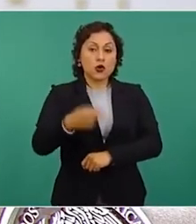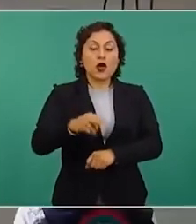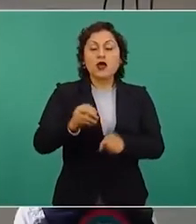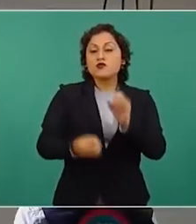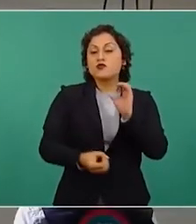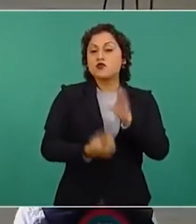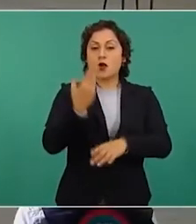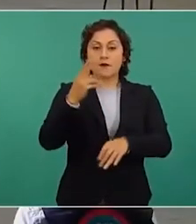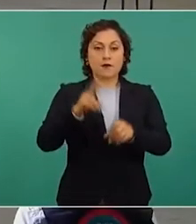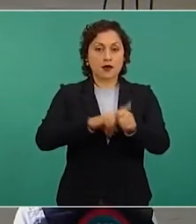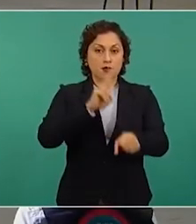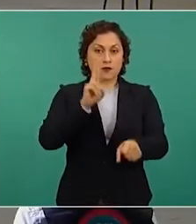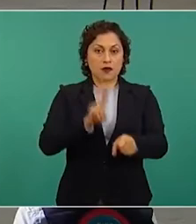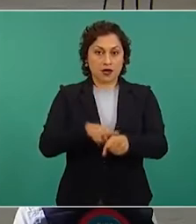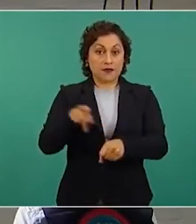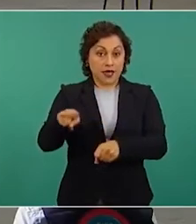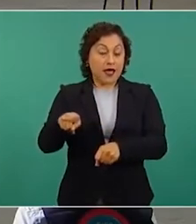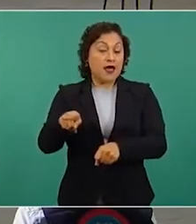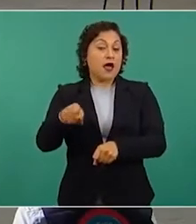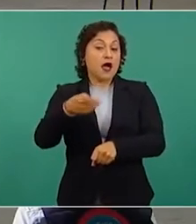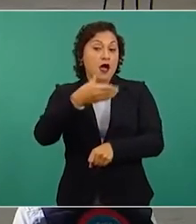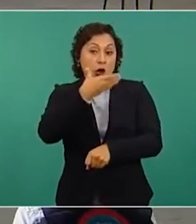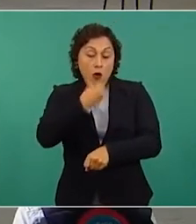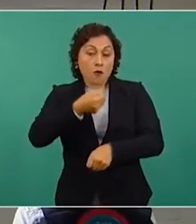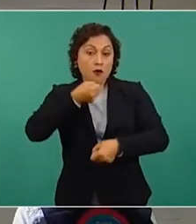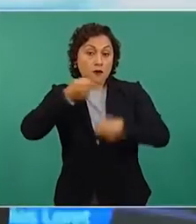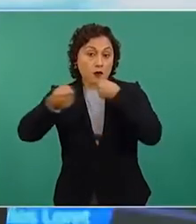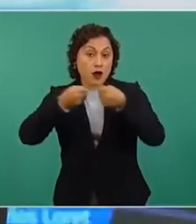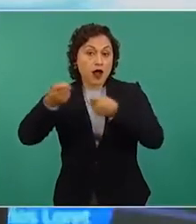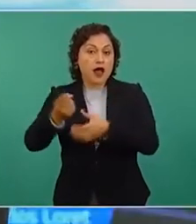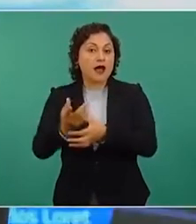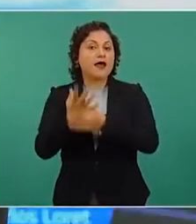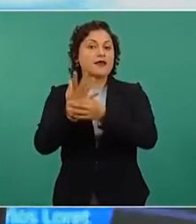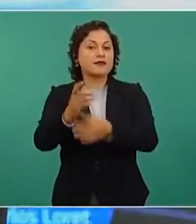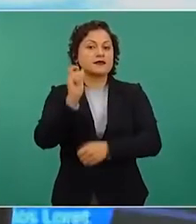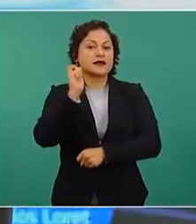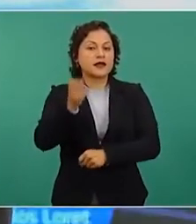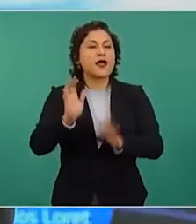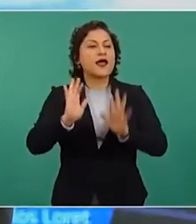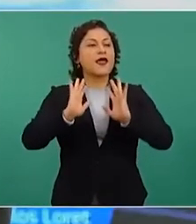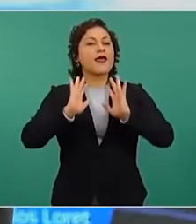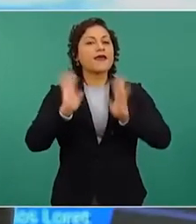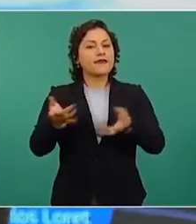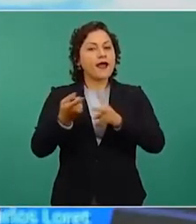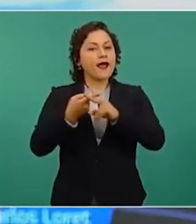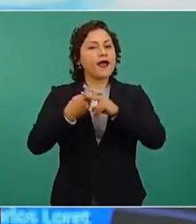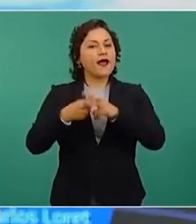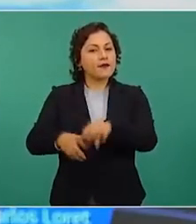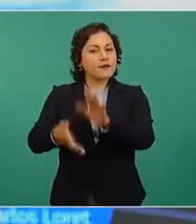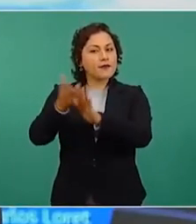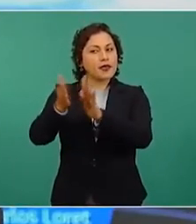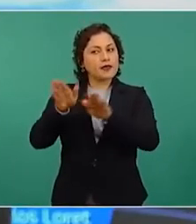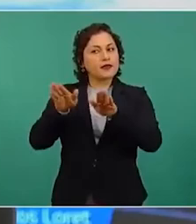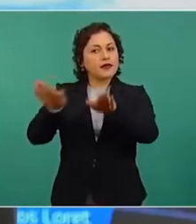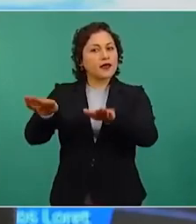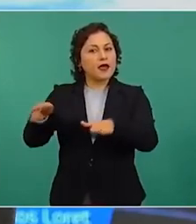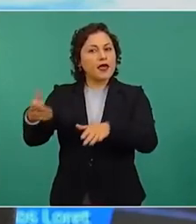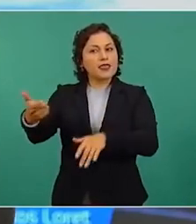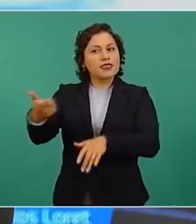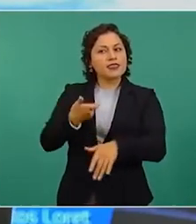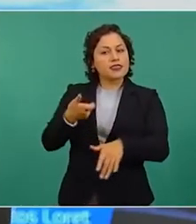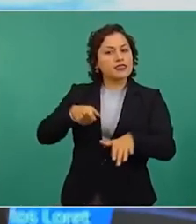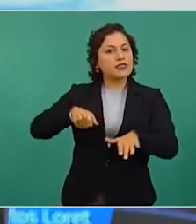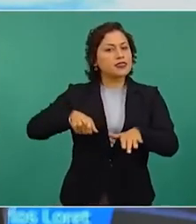Mola dice lo siguiente. Ya empiezan a pedir moches por las obras y lo están pidiendo los encargados, los